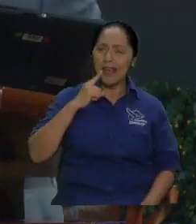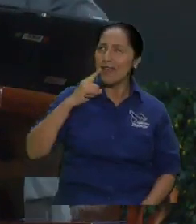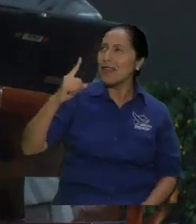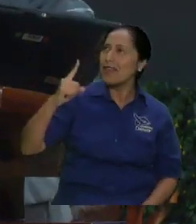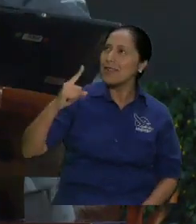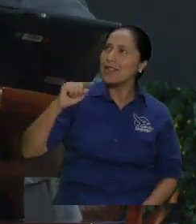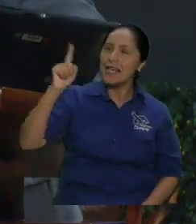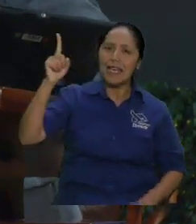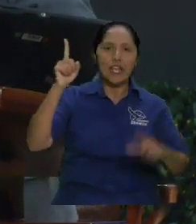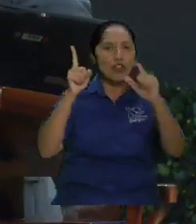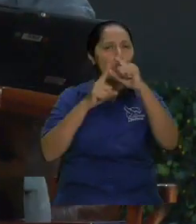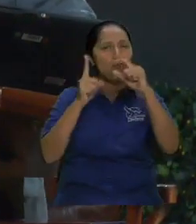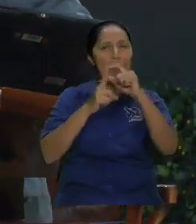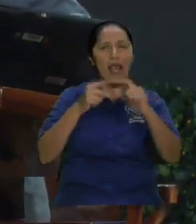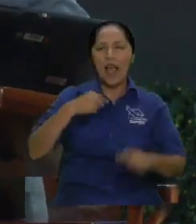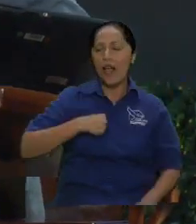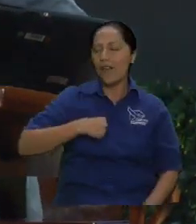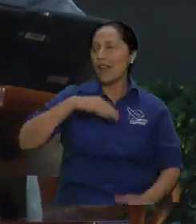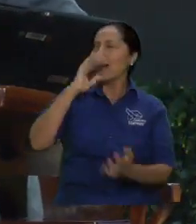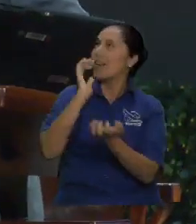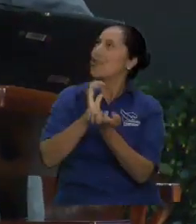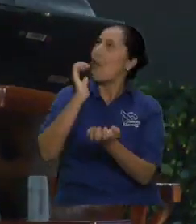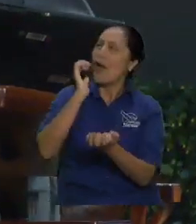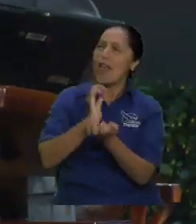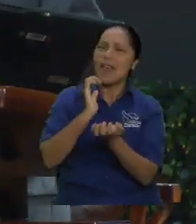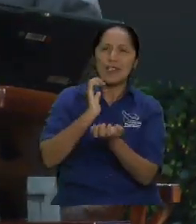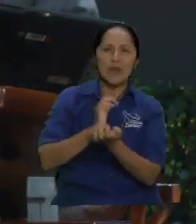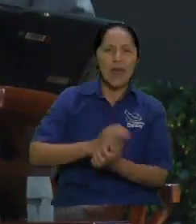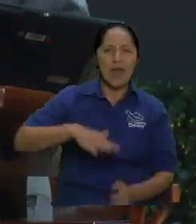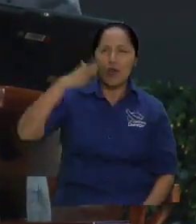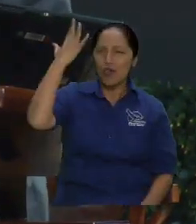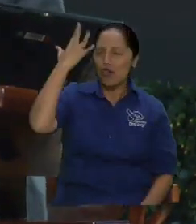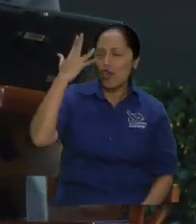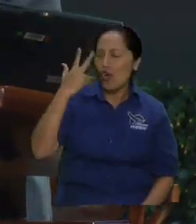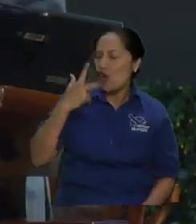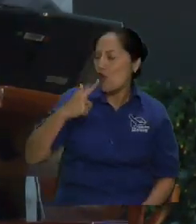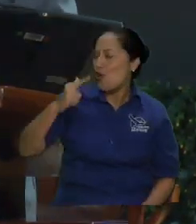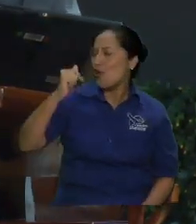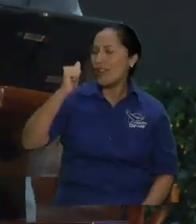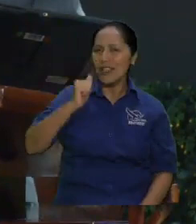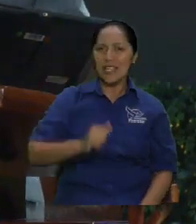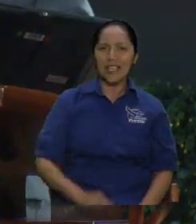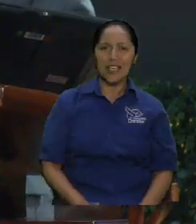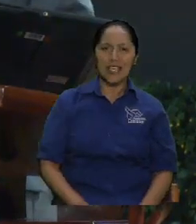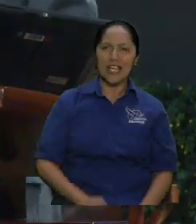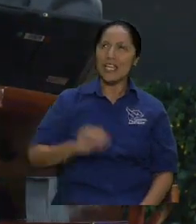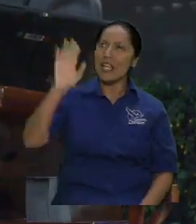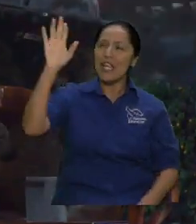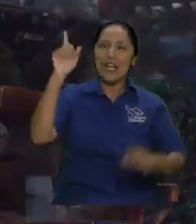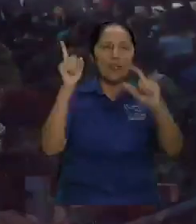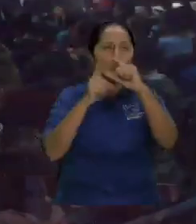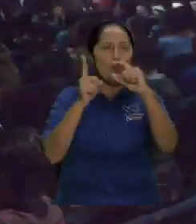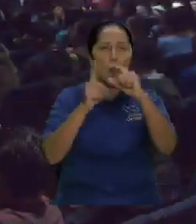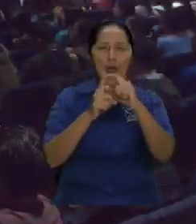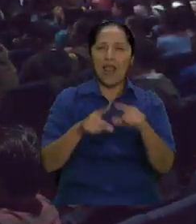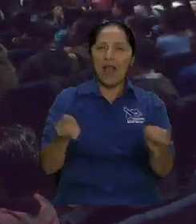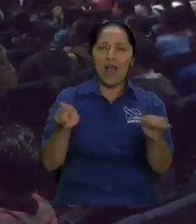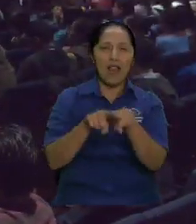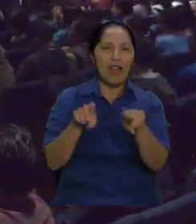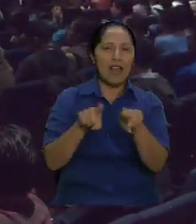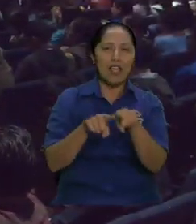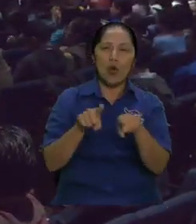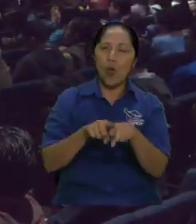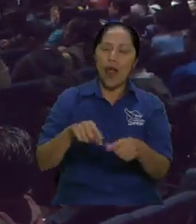y de noche aleluya son más dulces que la miel a mi paladar hermano ese